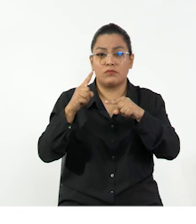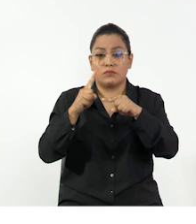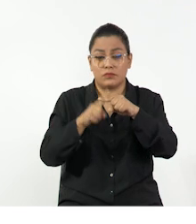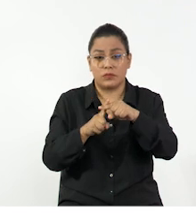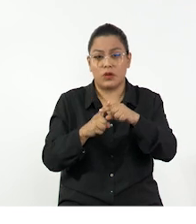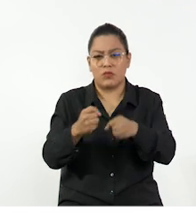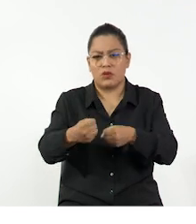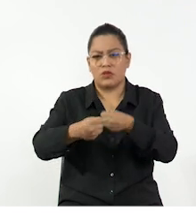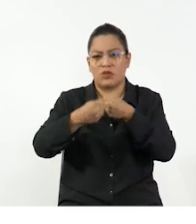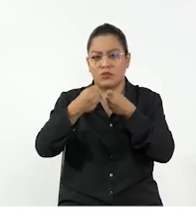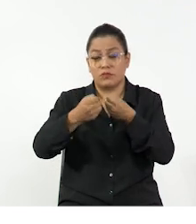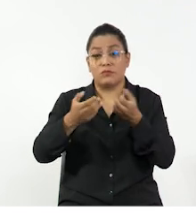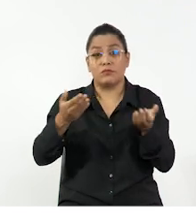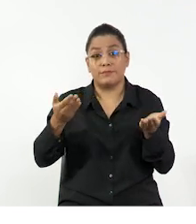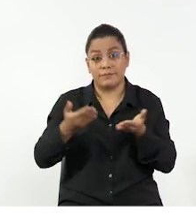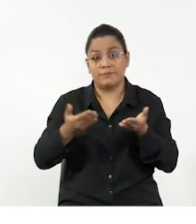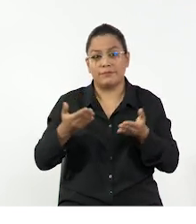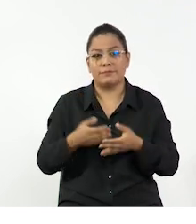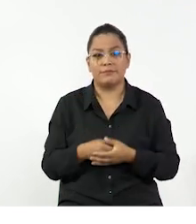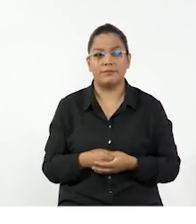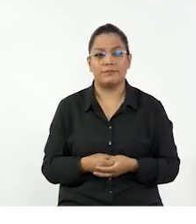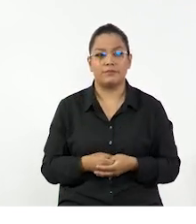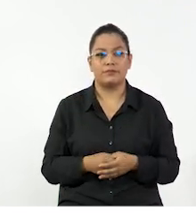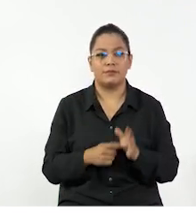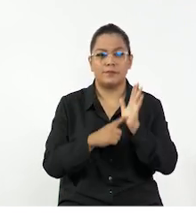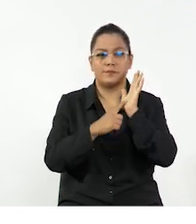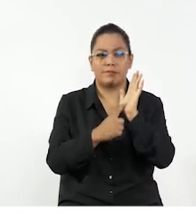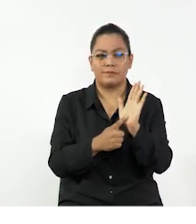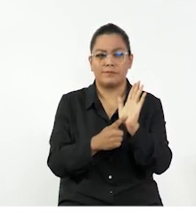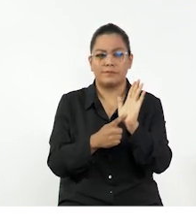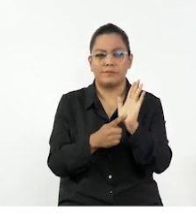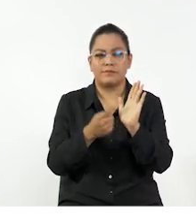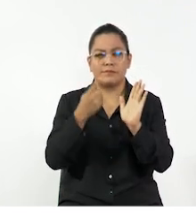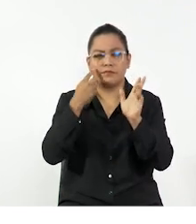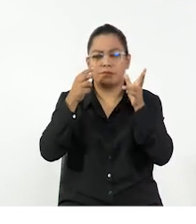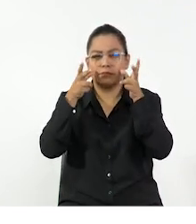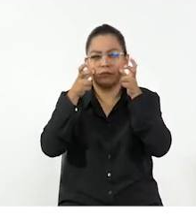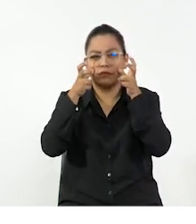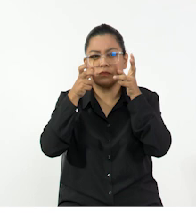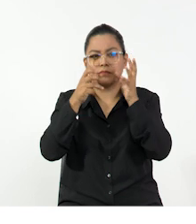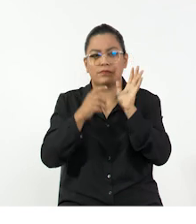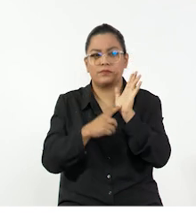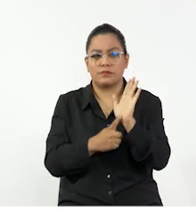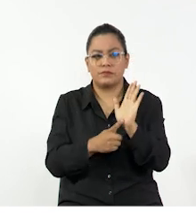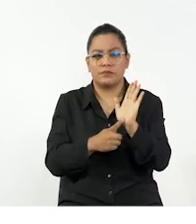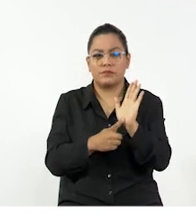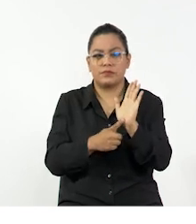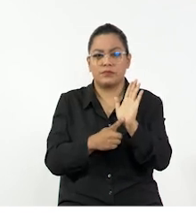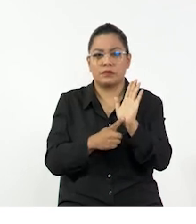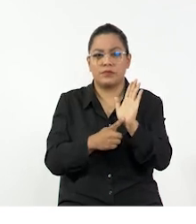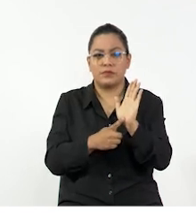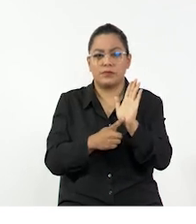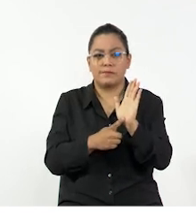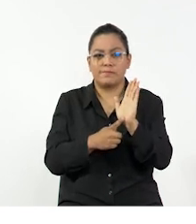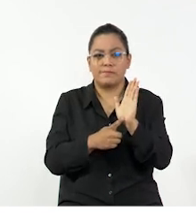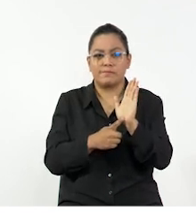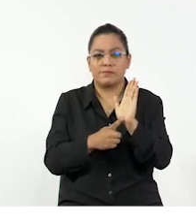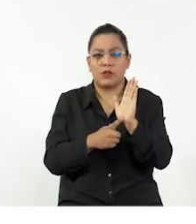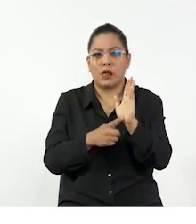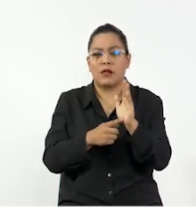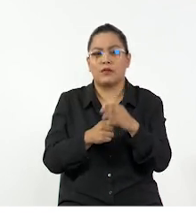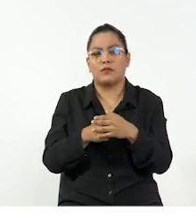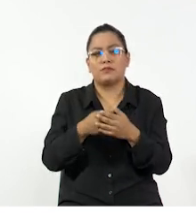fuerza, multiplicado por la fuerza aplicada. Acá podemos observar unos